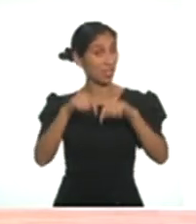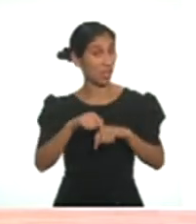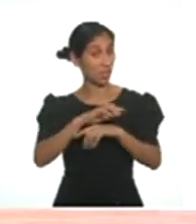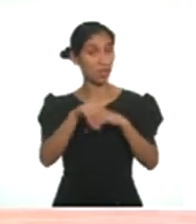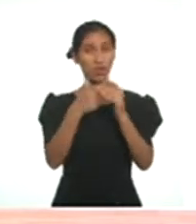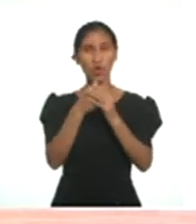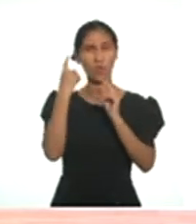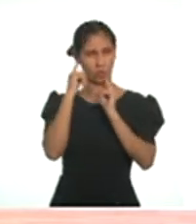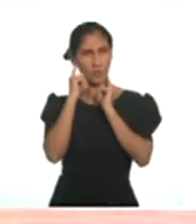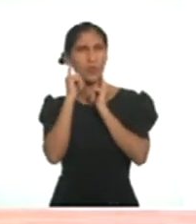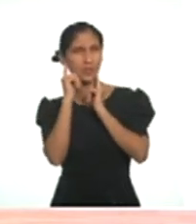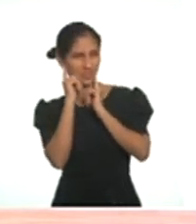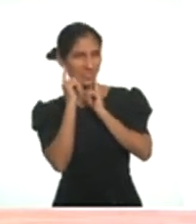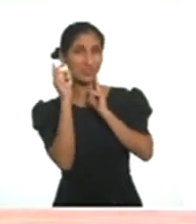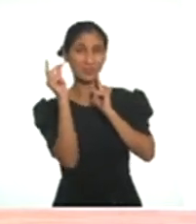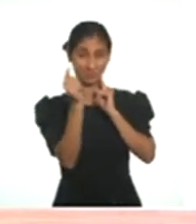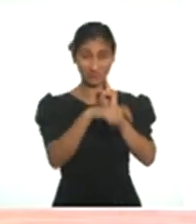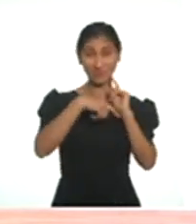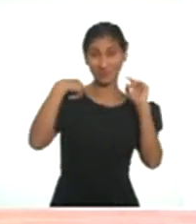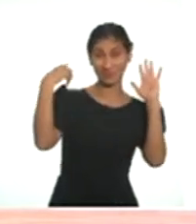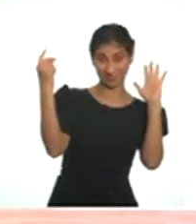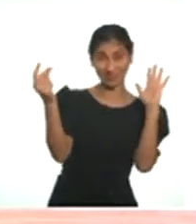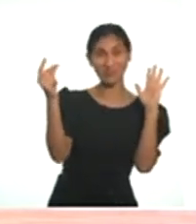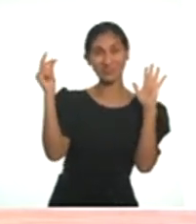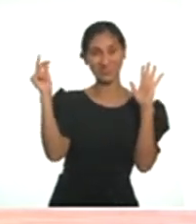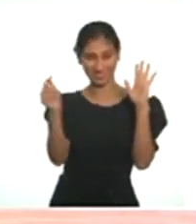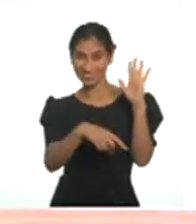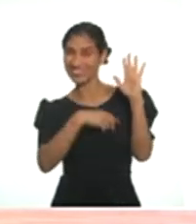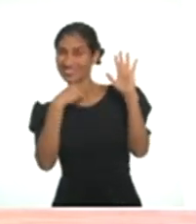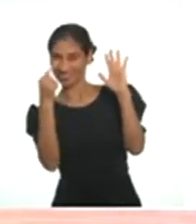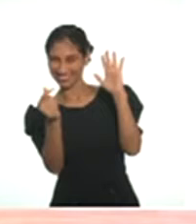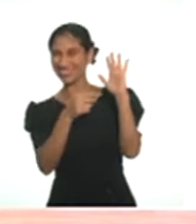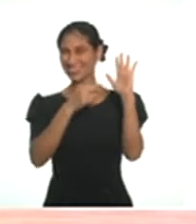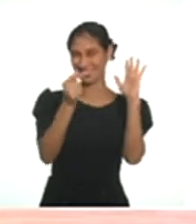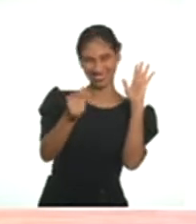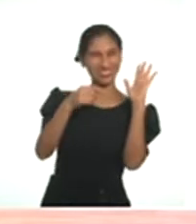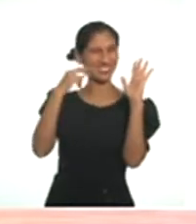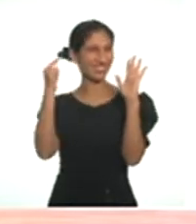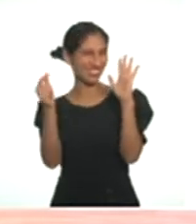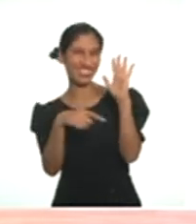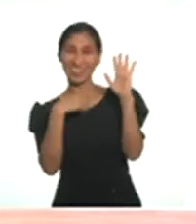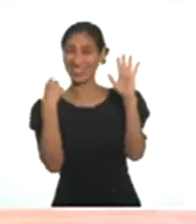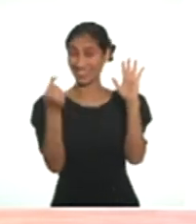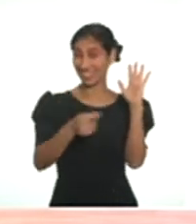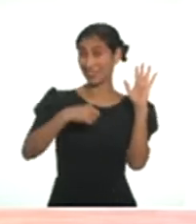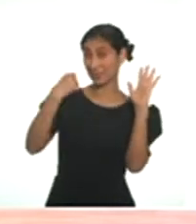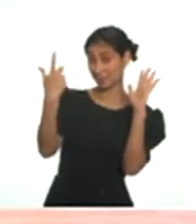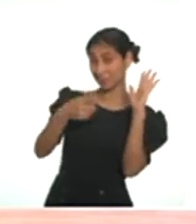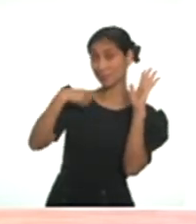ahora lo vamos a probar con música. Eso. Hey. Hey. Hey. Hey. Hey.